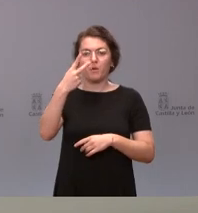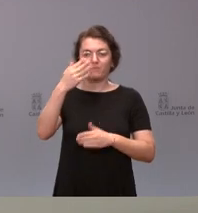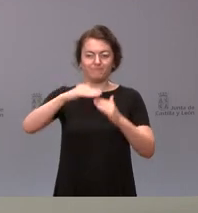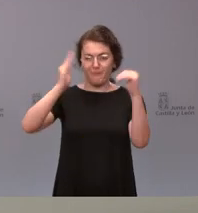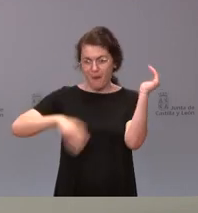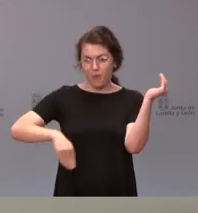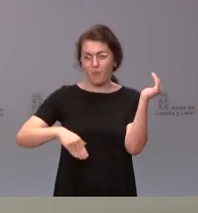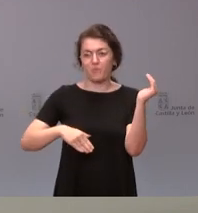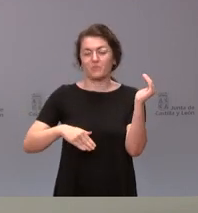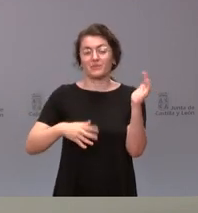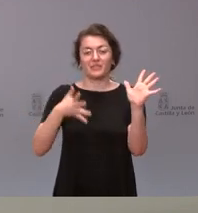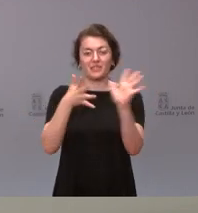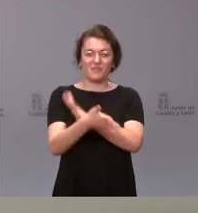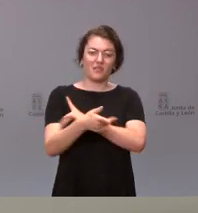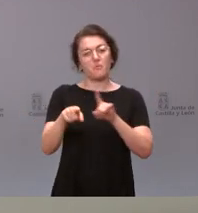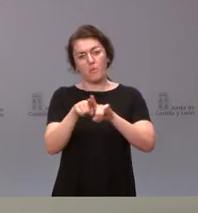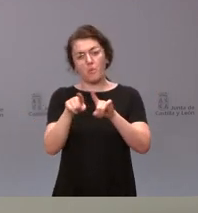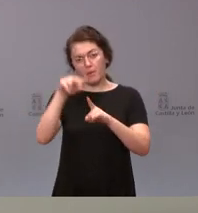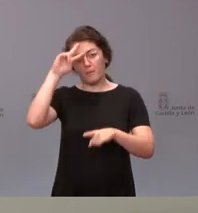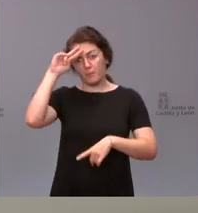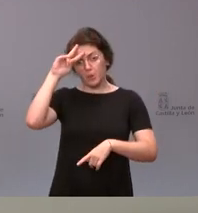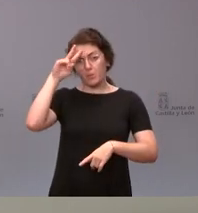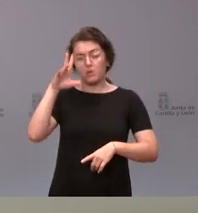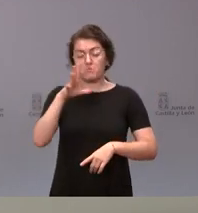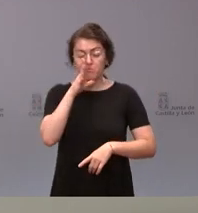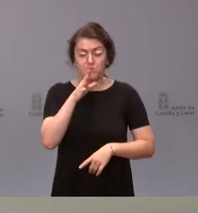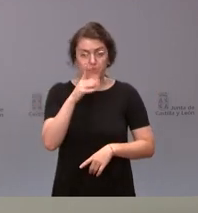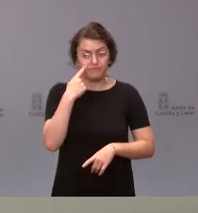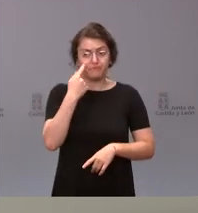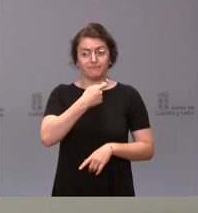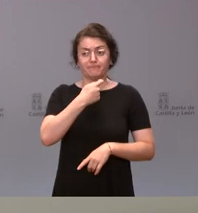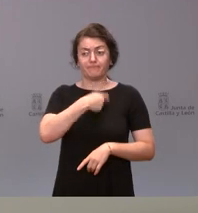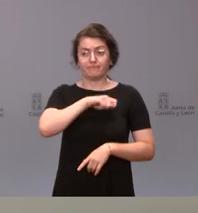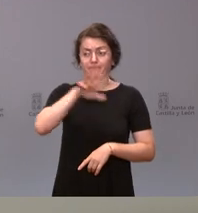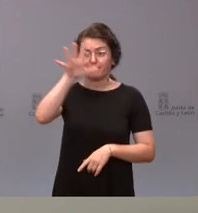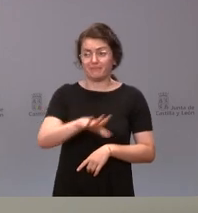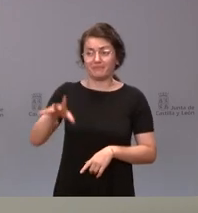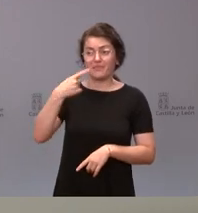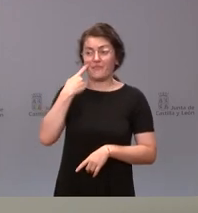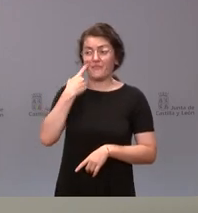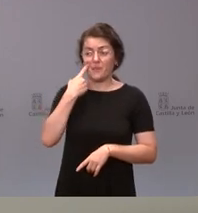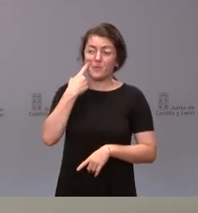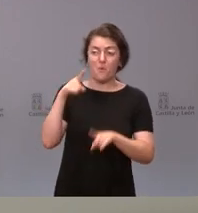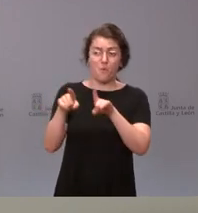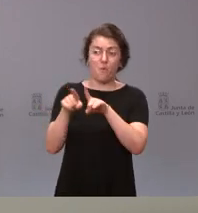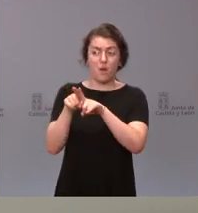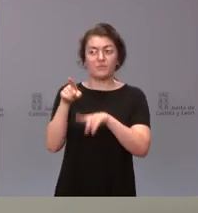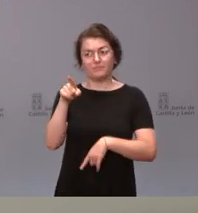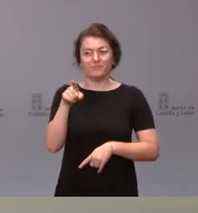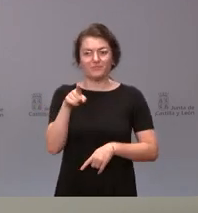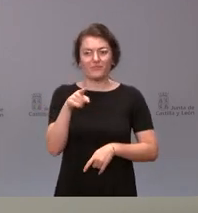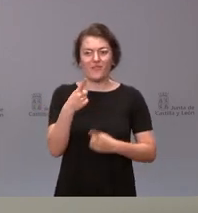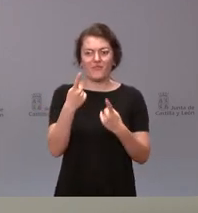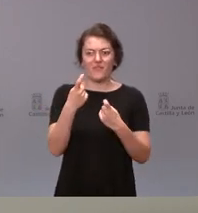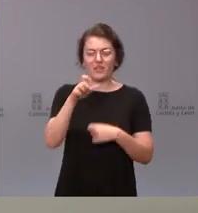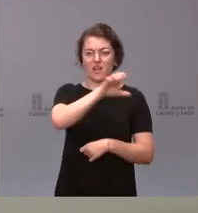preocupación para Castilla y León ver esta situación donde España vuelve a estar en el punto de mira de apoyo de la Unión